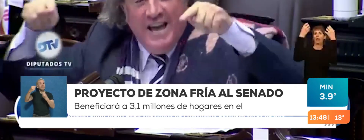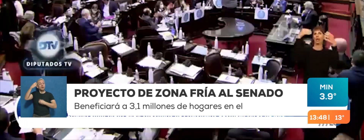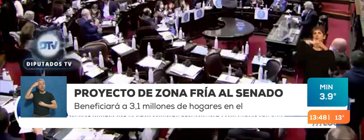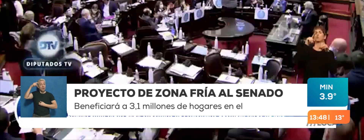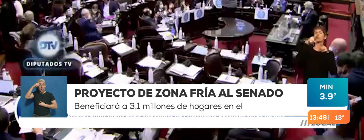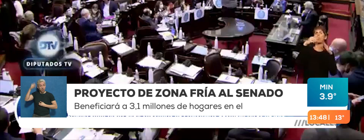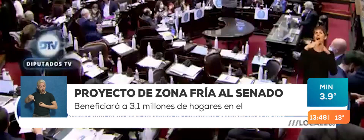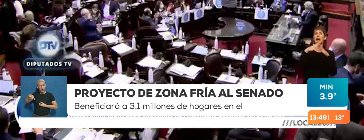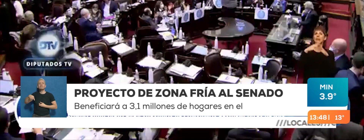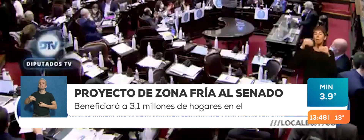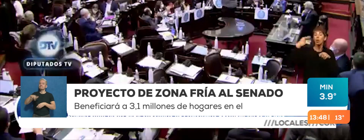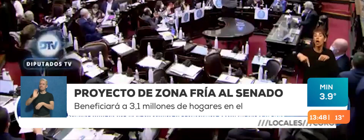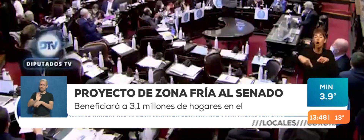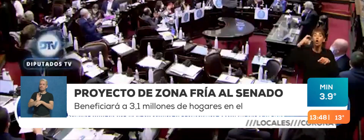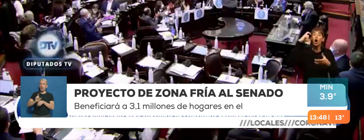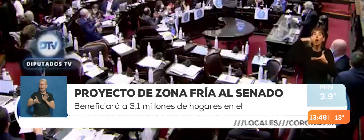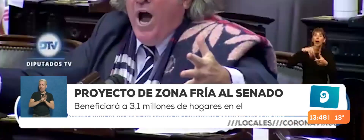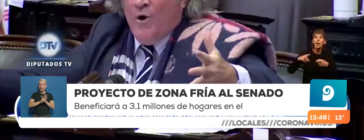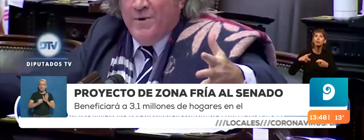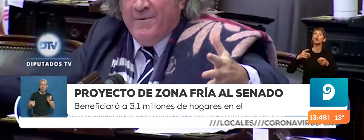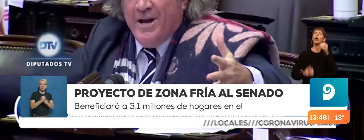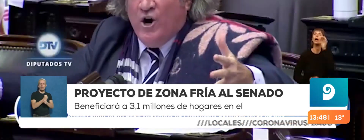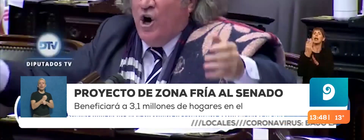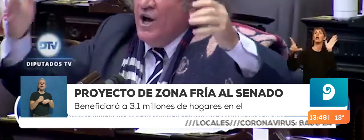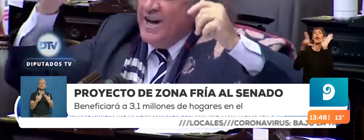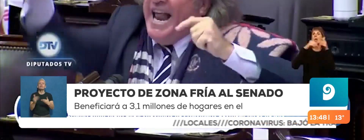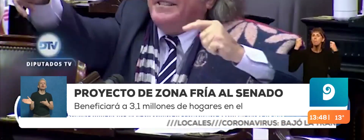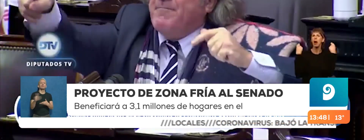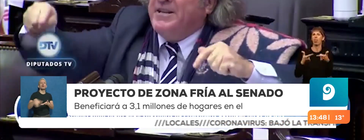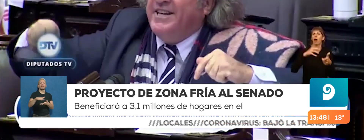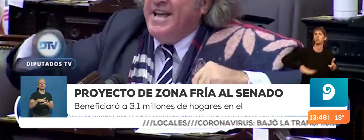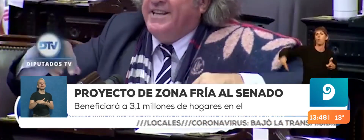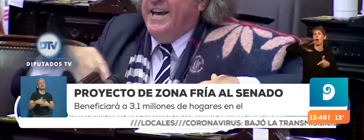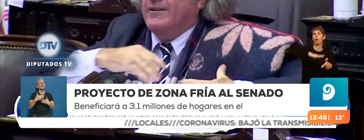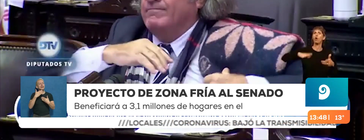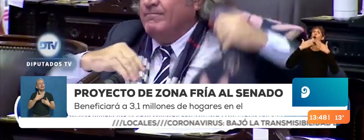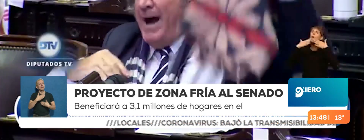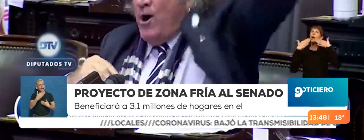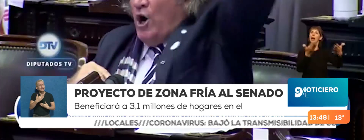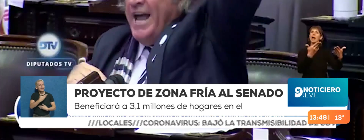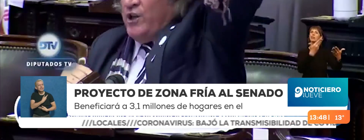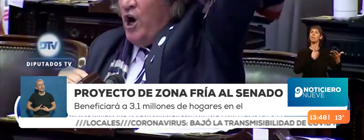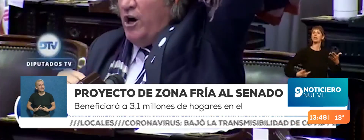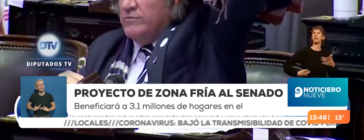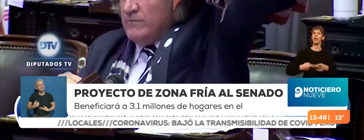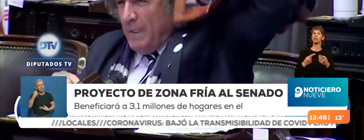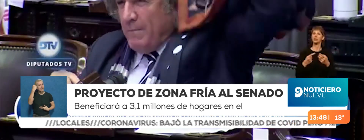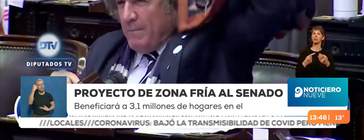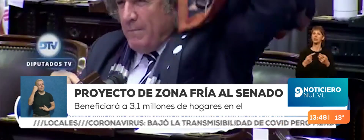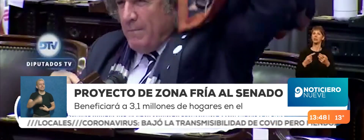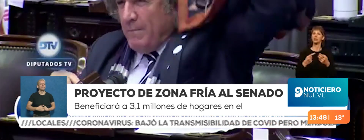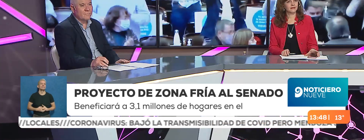Nación está dictando una ley que es para el pueblo, mi amigo. ¡Gracias, presidente! ¡Vamos con esto!